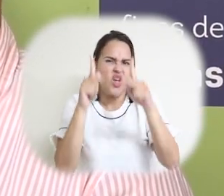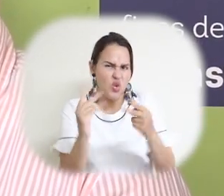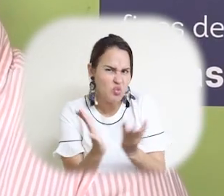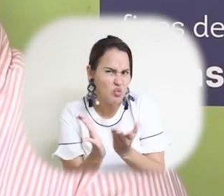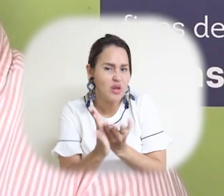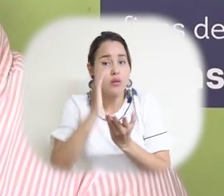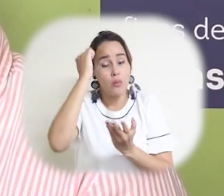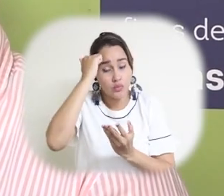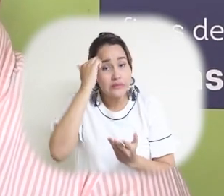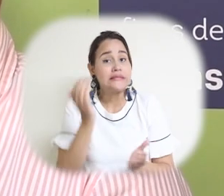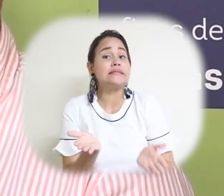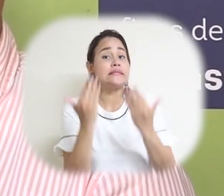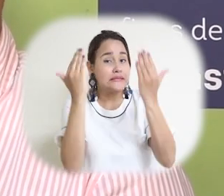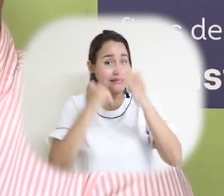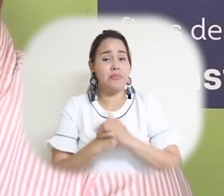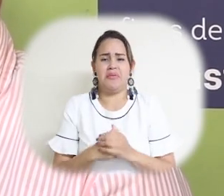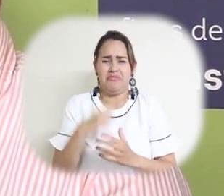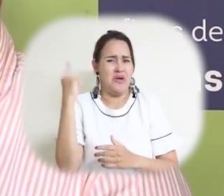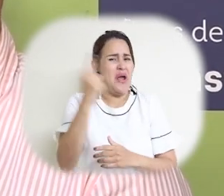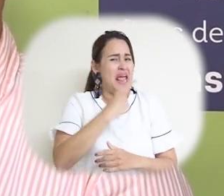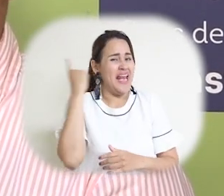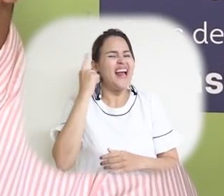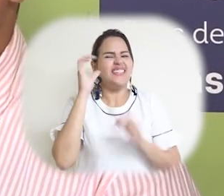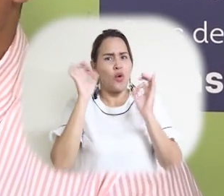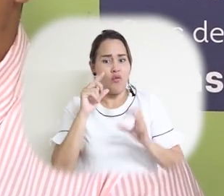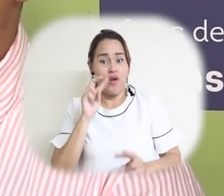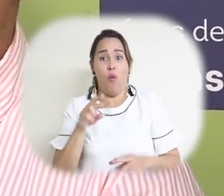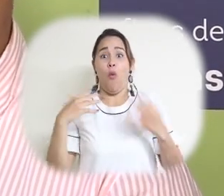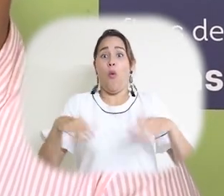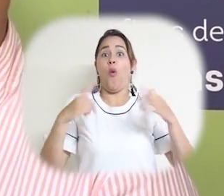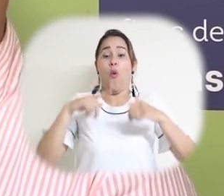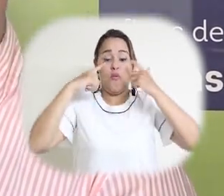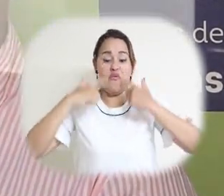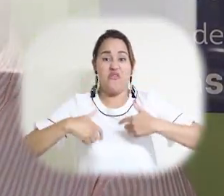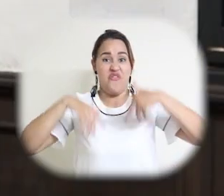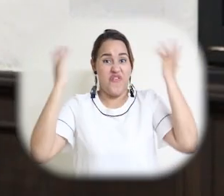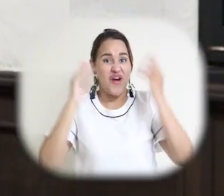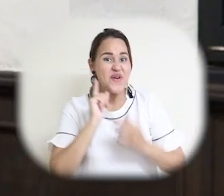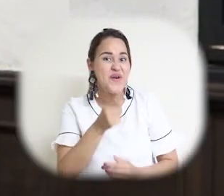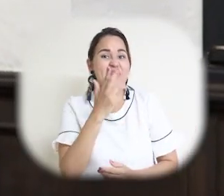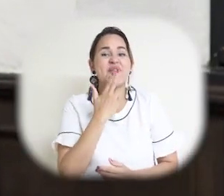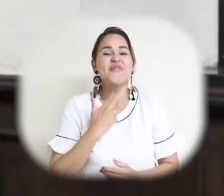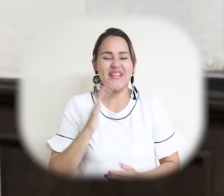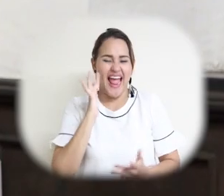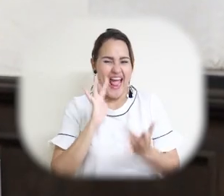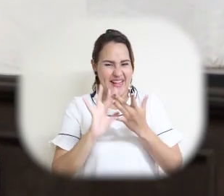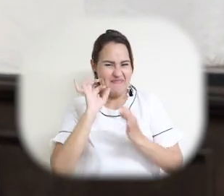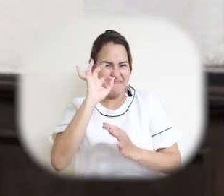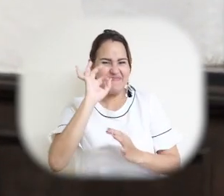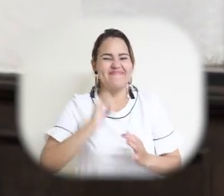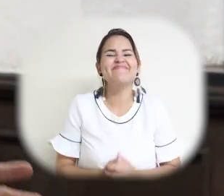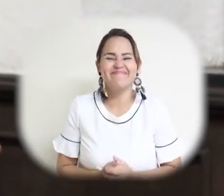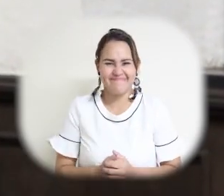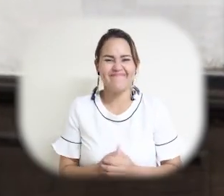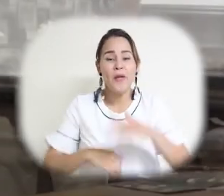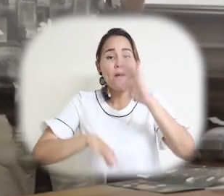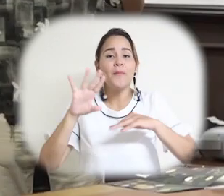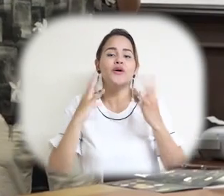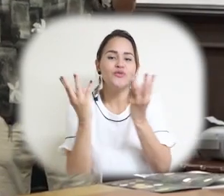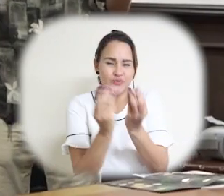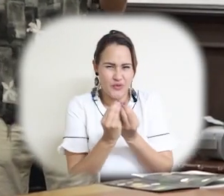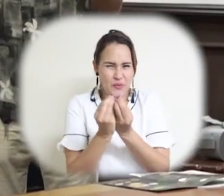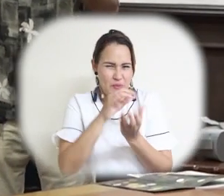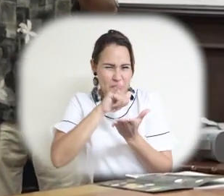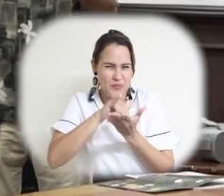ha estado trabajando en esto, creo que va a ser un hit, por decirlo así, y va a articular mucho la interdisciplinariedad. Asimismo,